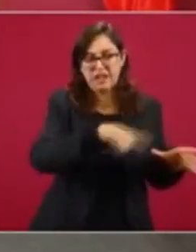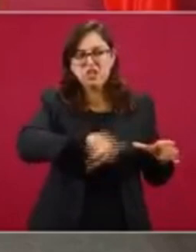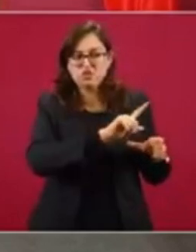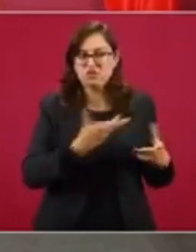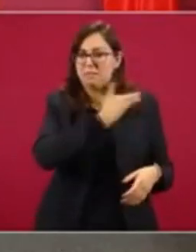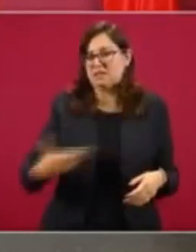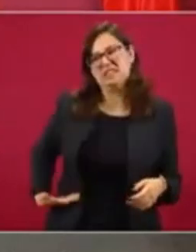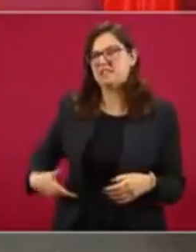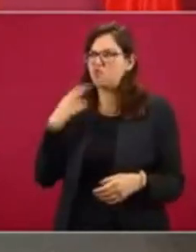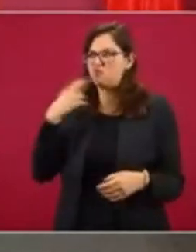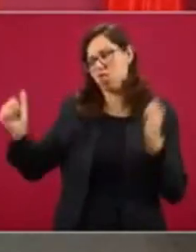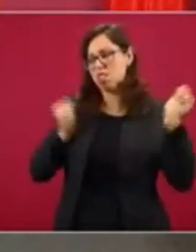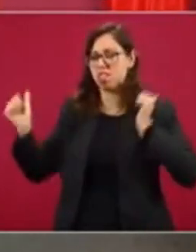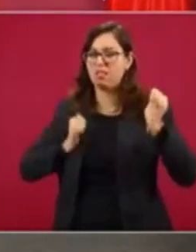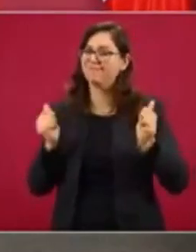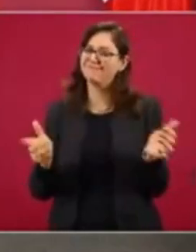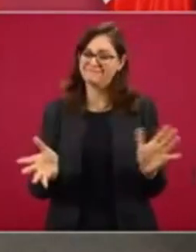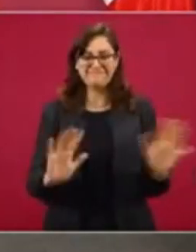eso no corresponde.